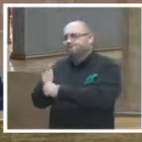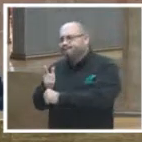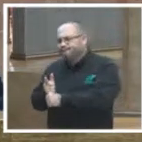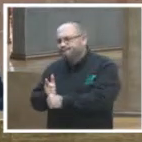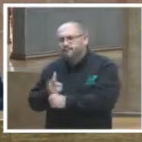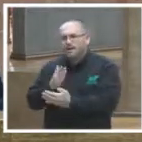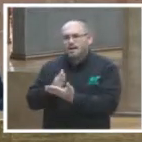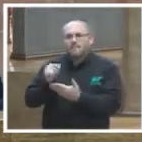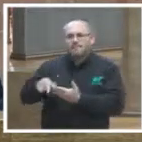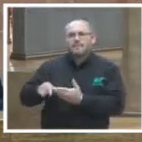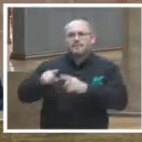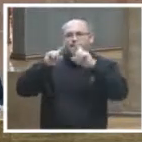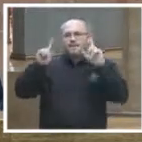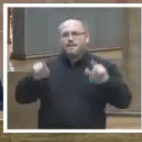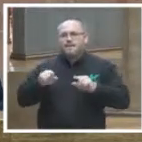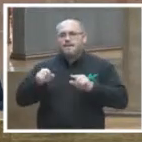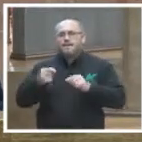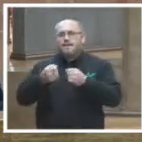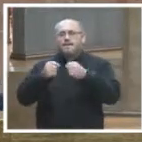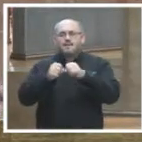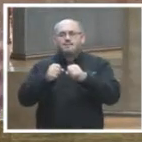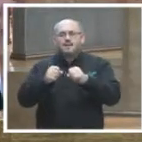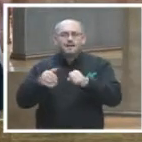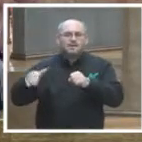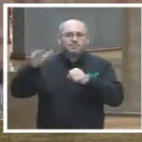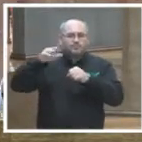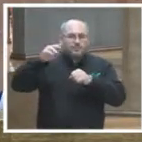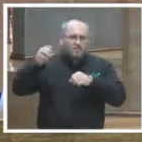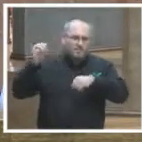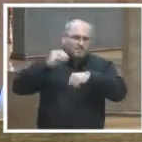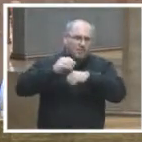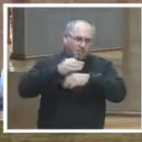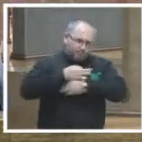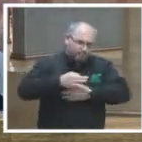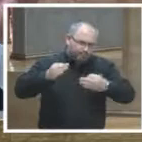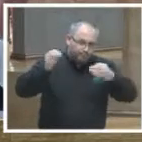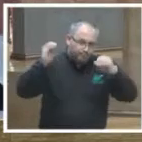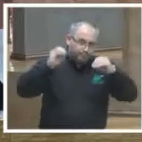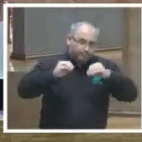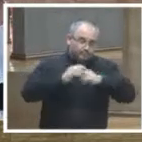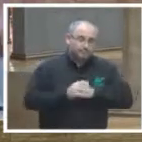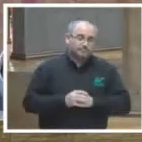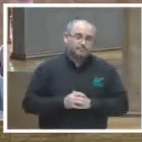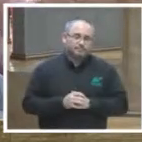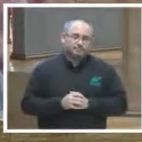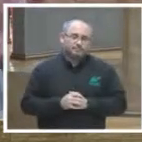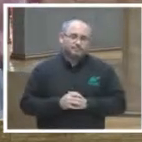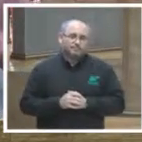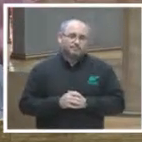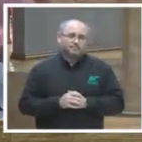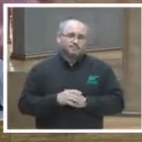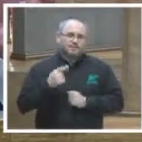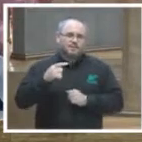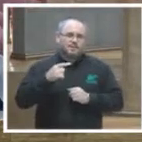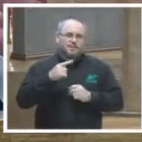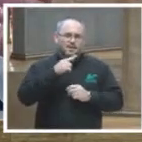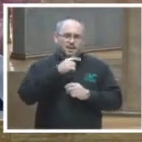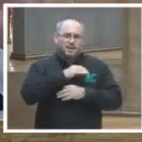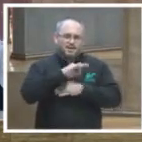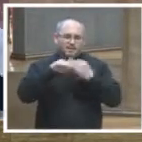la página del Tribunal la Sala Superior emite y publica sur la rendición de